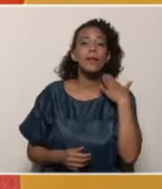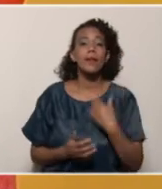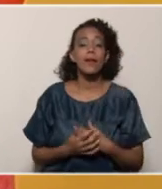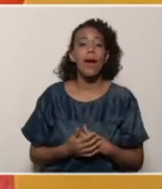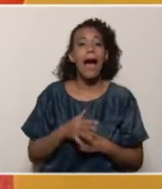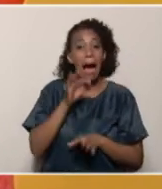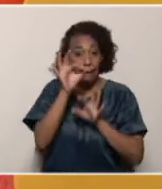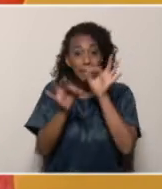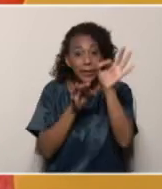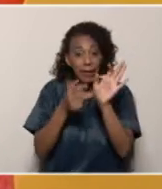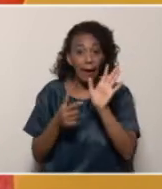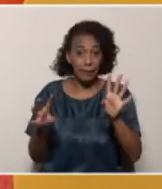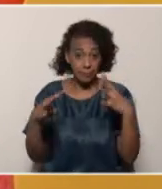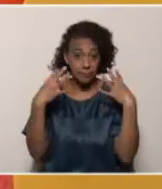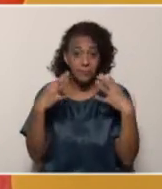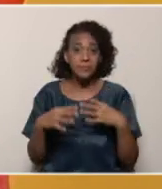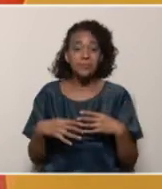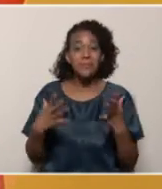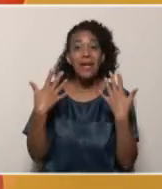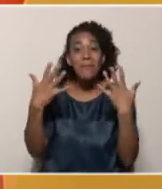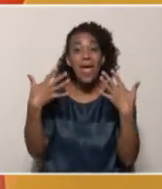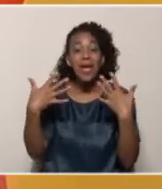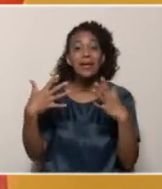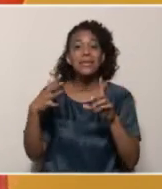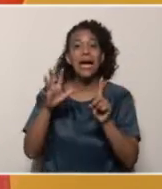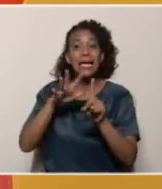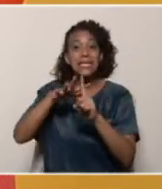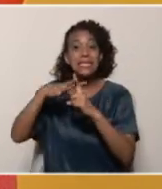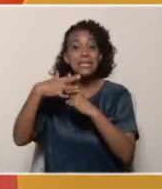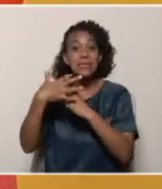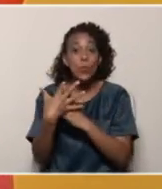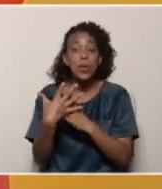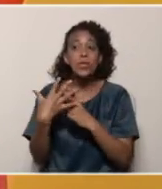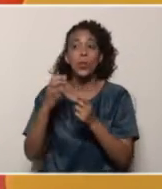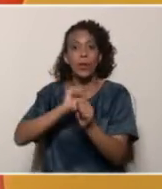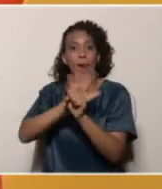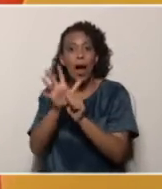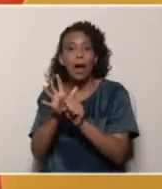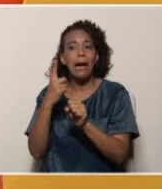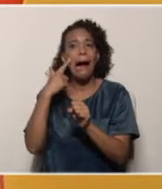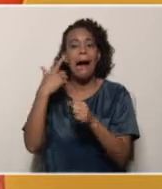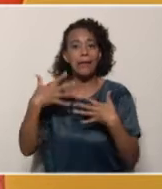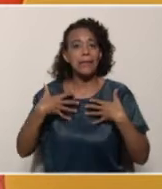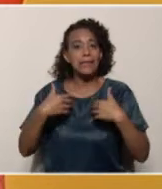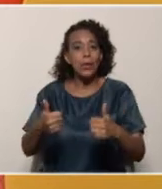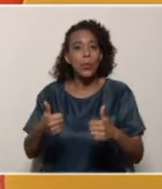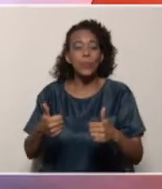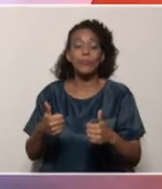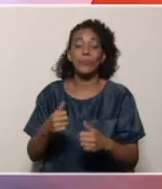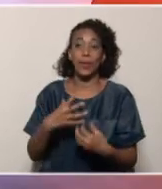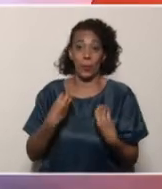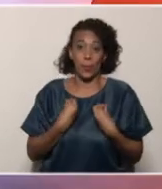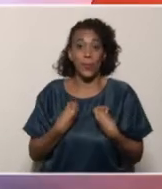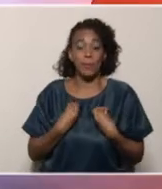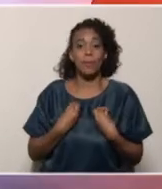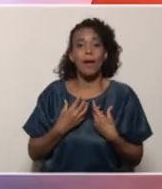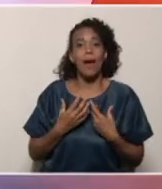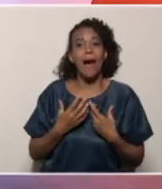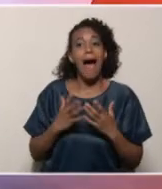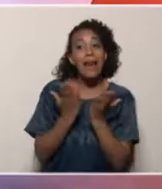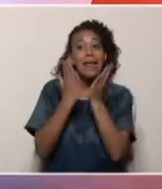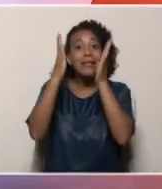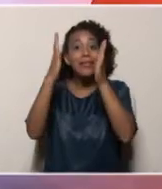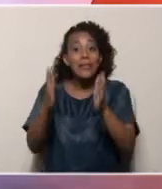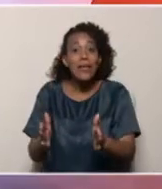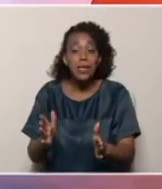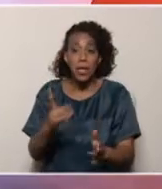decir de que la Emergencia Nacional de Salud instruye en esta oportunidad, de acuerdo a la situación que estamos viviendo, a que los